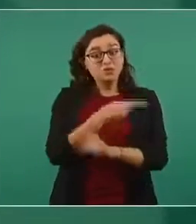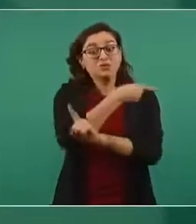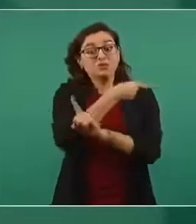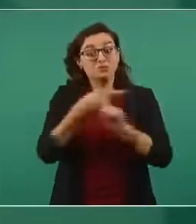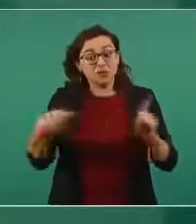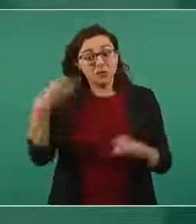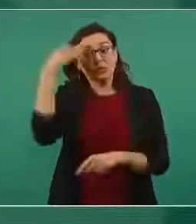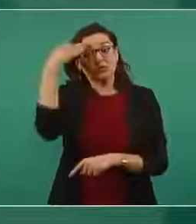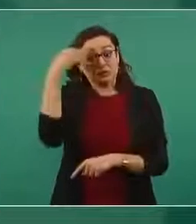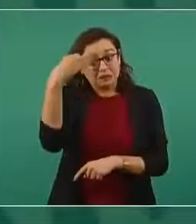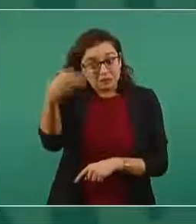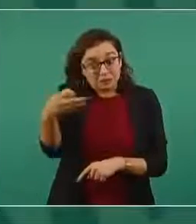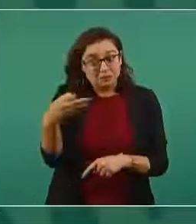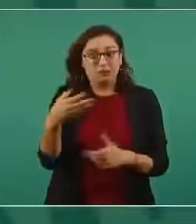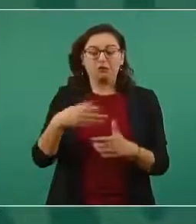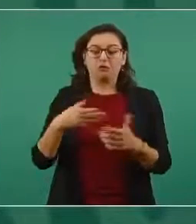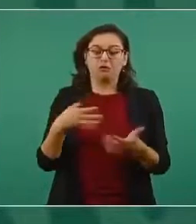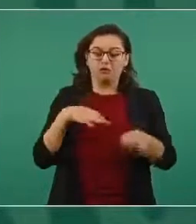de trabajo